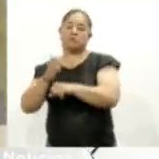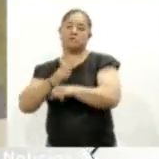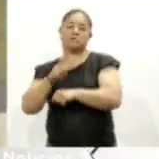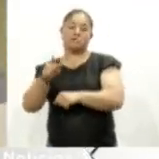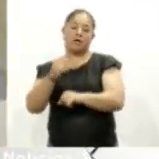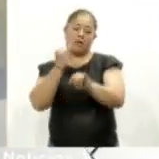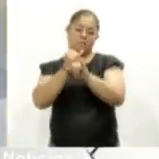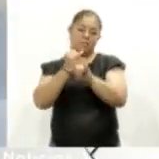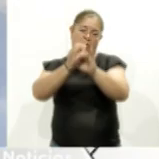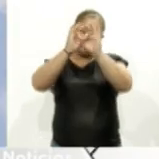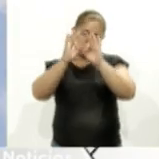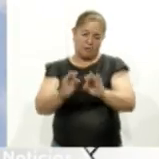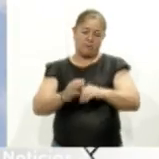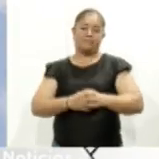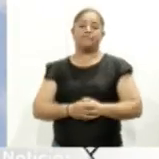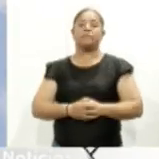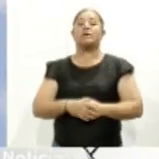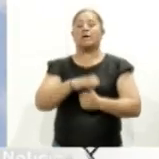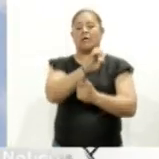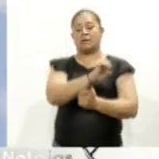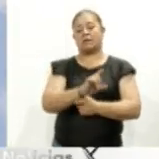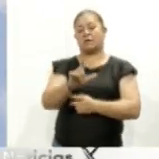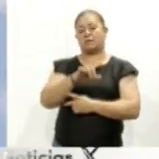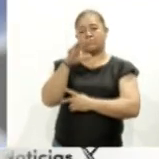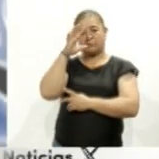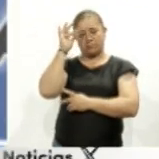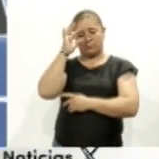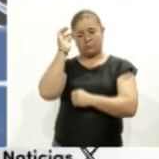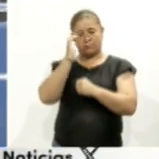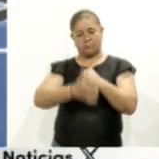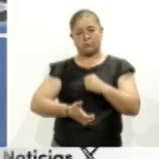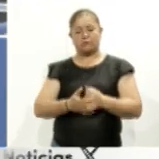oficiales. Con información de Edith López, Coracid Noticias.